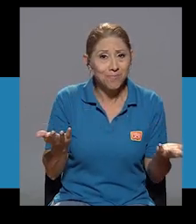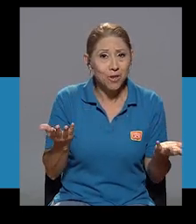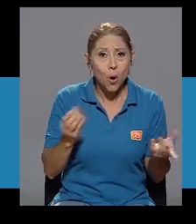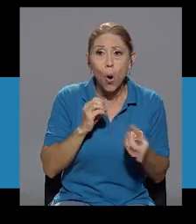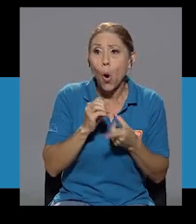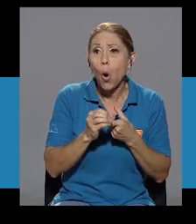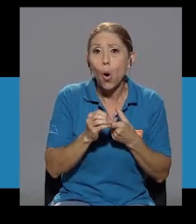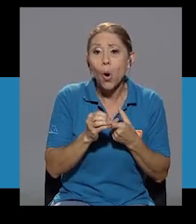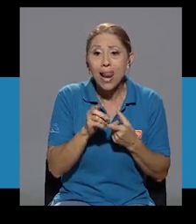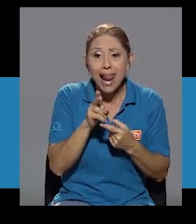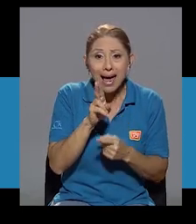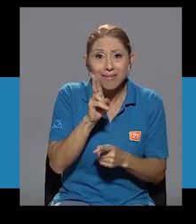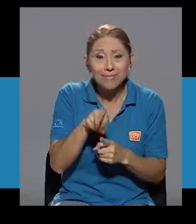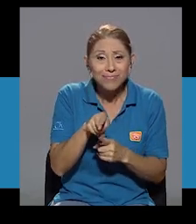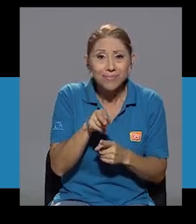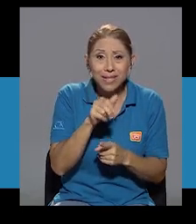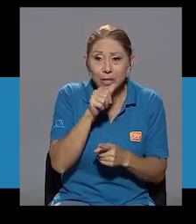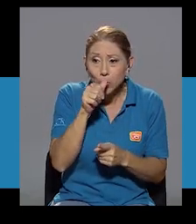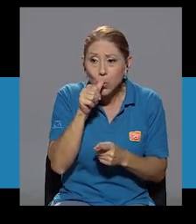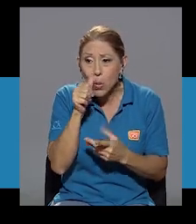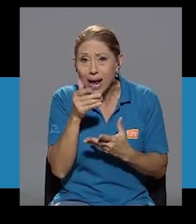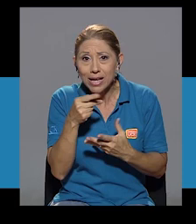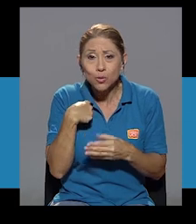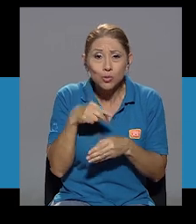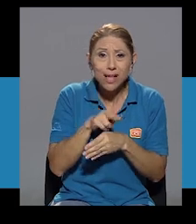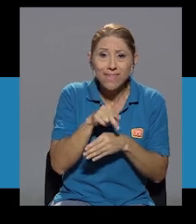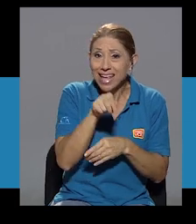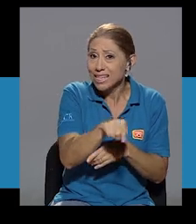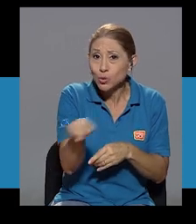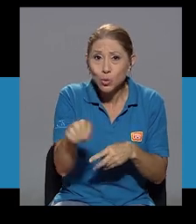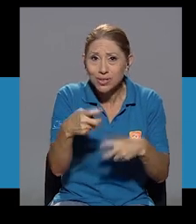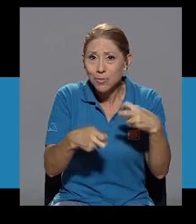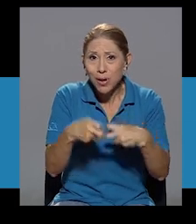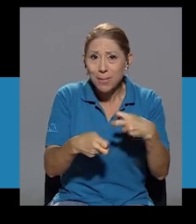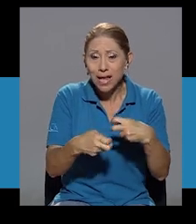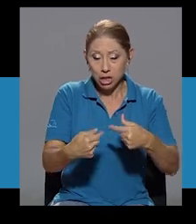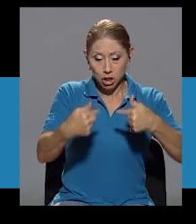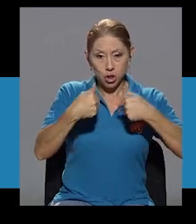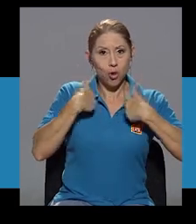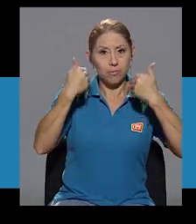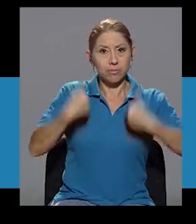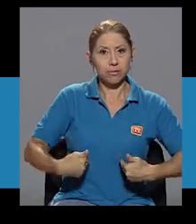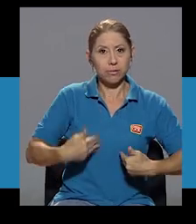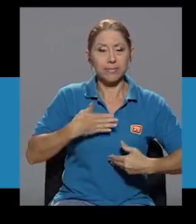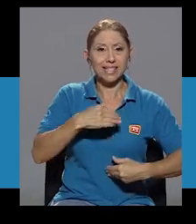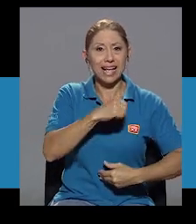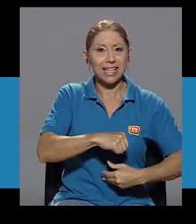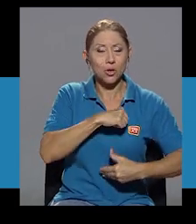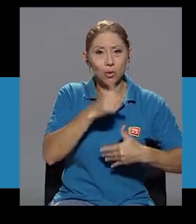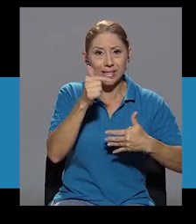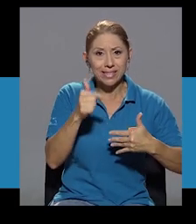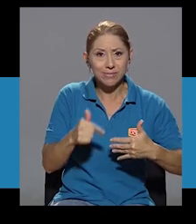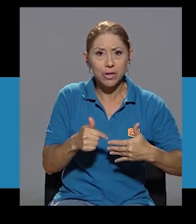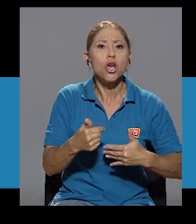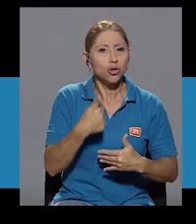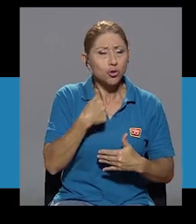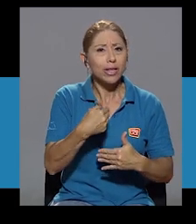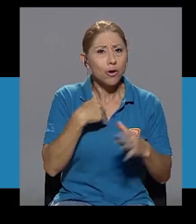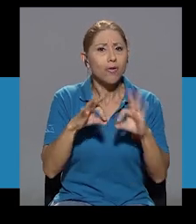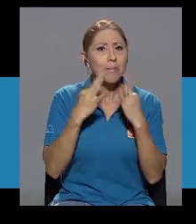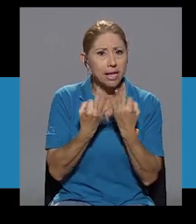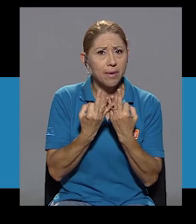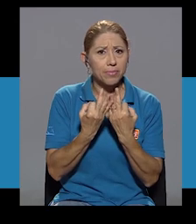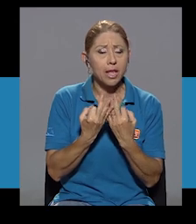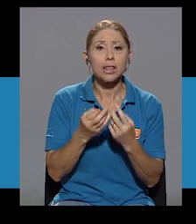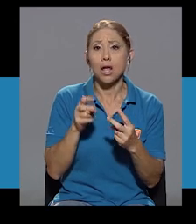ni las sustancias o llámese lo que en sí consumía, sino era yo. Todas mis actitudes. Yo tengo familia,